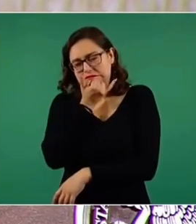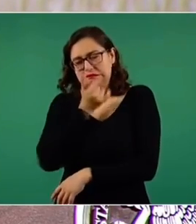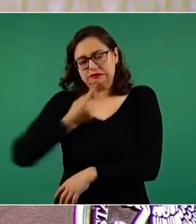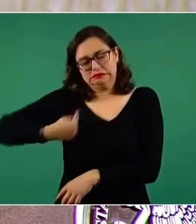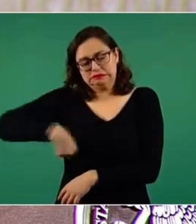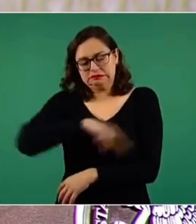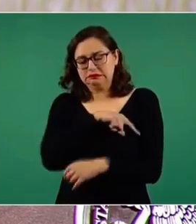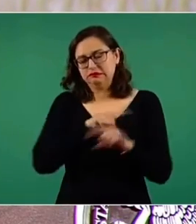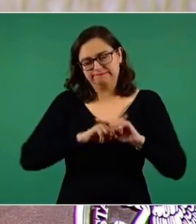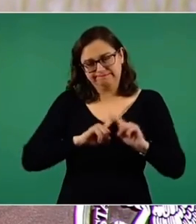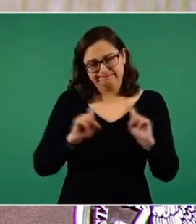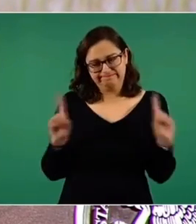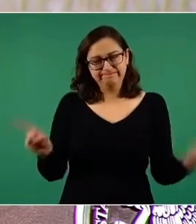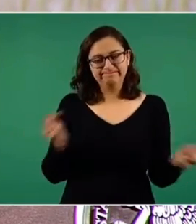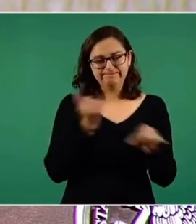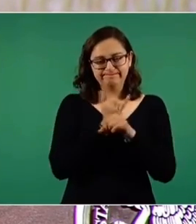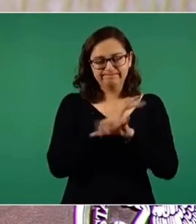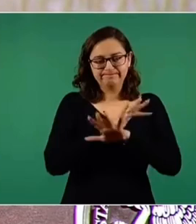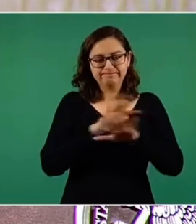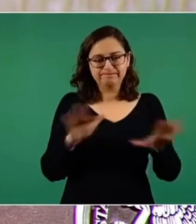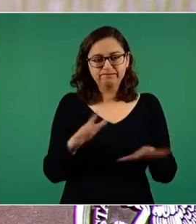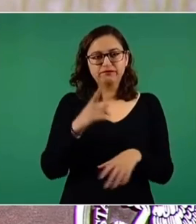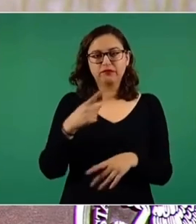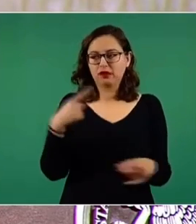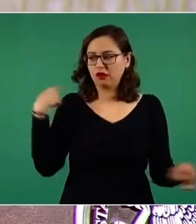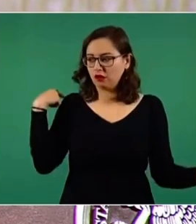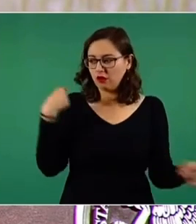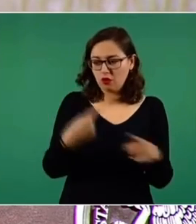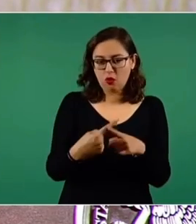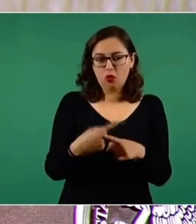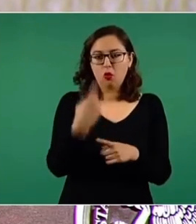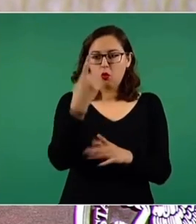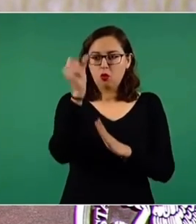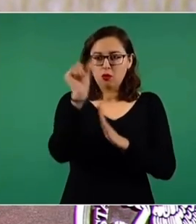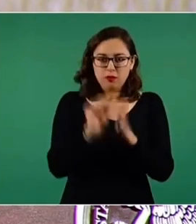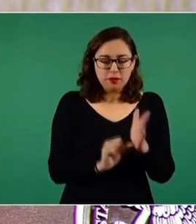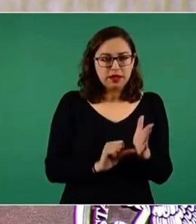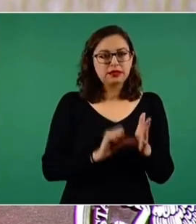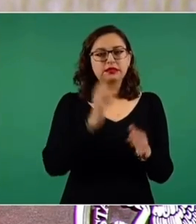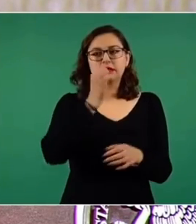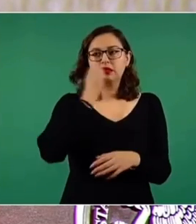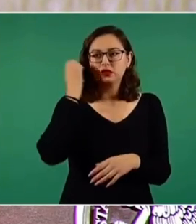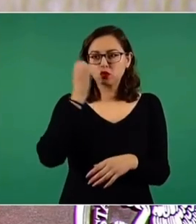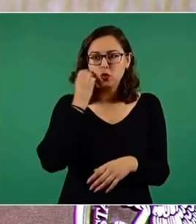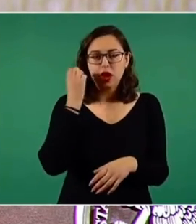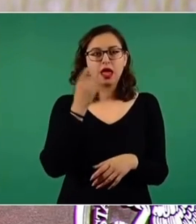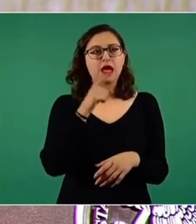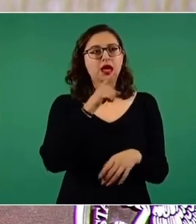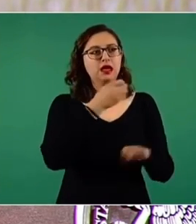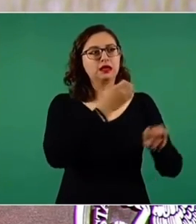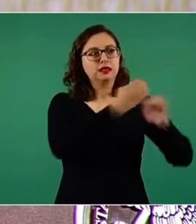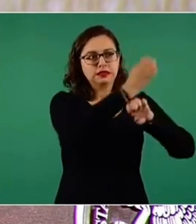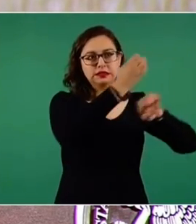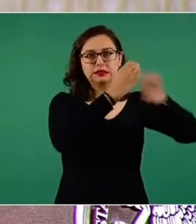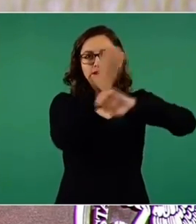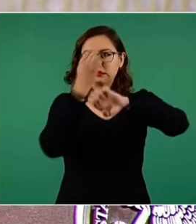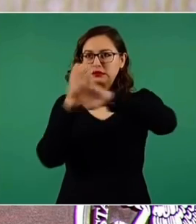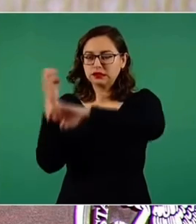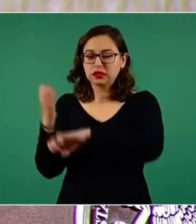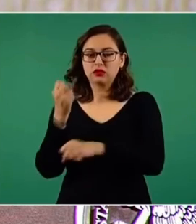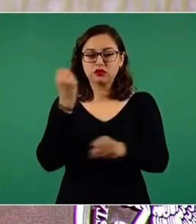frecuente desde hace ya más de un mes preguntándole a los secretarios estatales de los diferentes